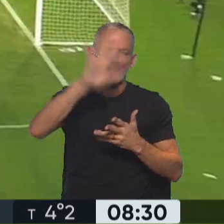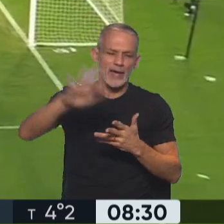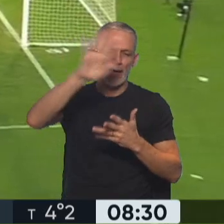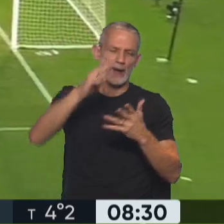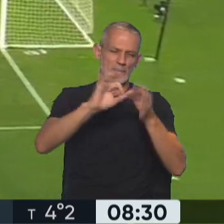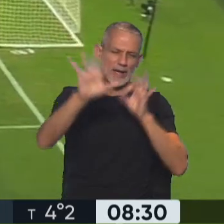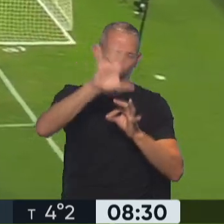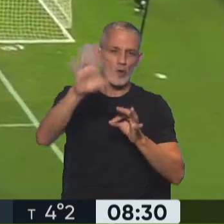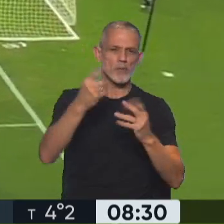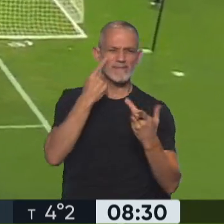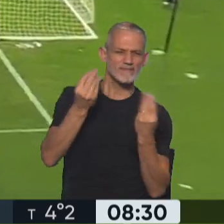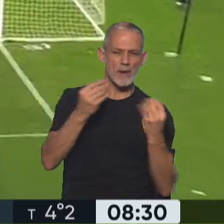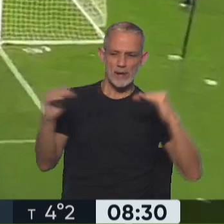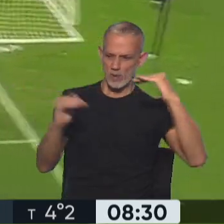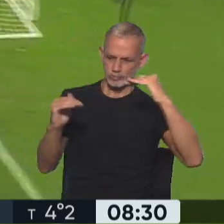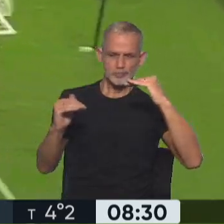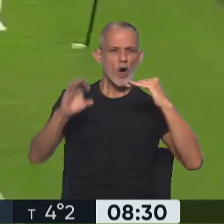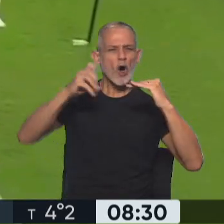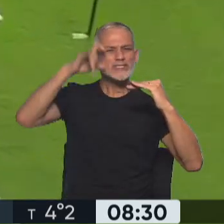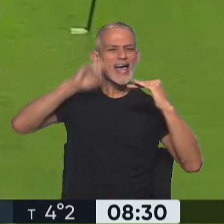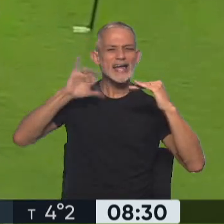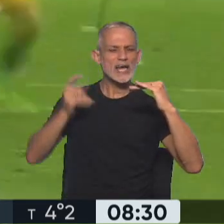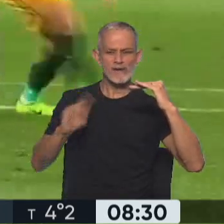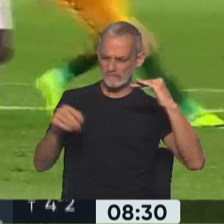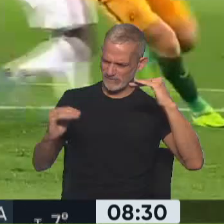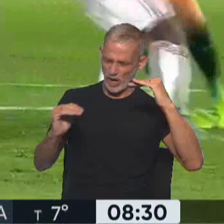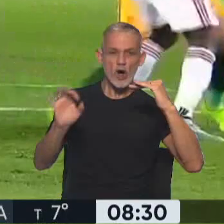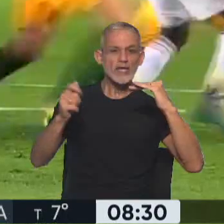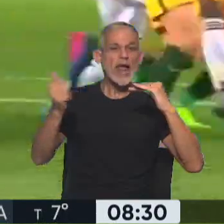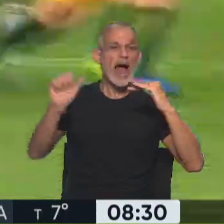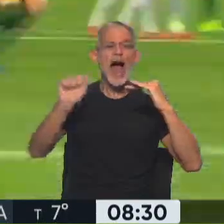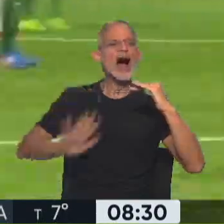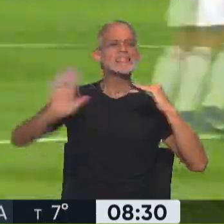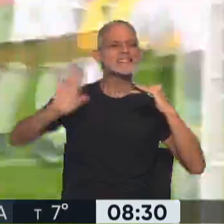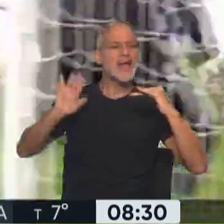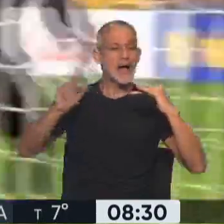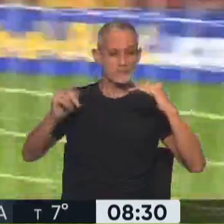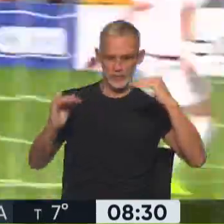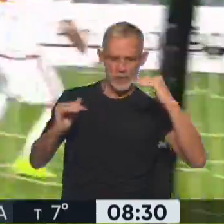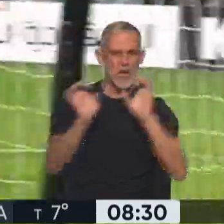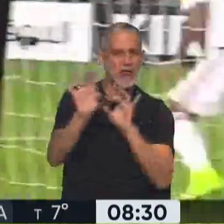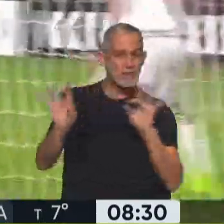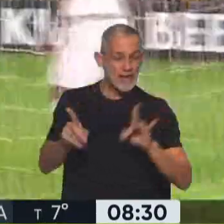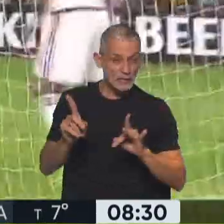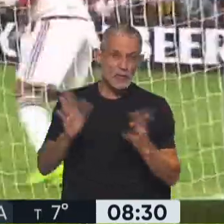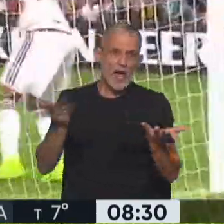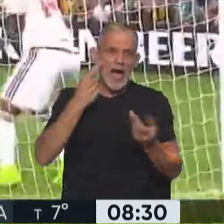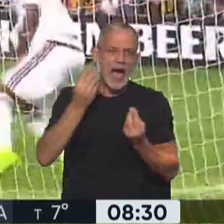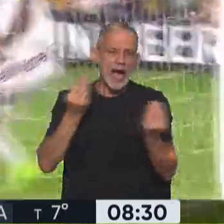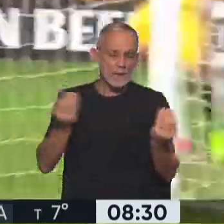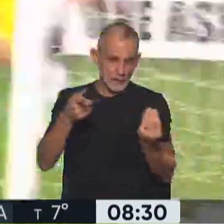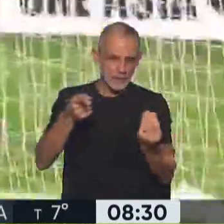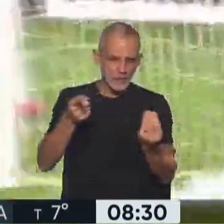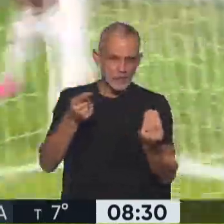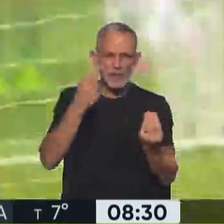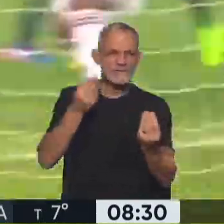pedido disputar, no con Oceanía, sino el repechaje con Asia, y ha jugado toda la eliminatoria. Bueno, llegó el momento, entonces,